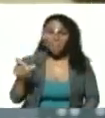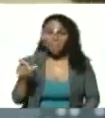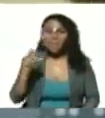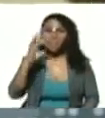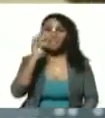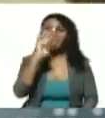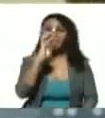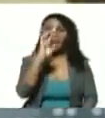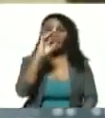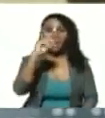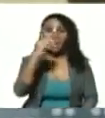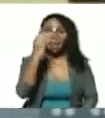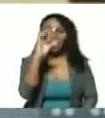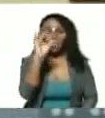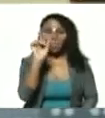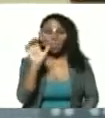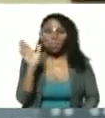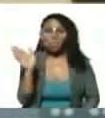Jesús Martínez,